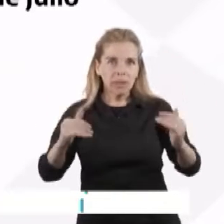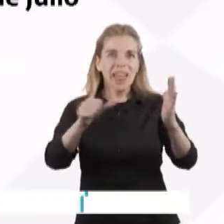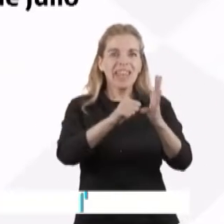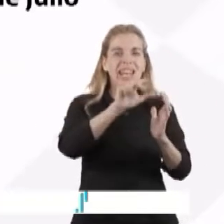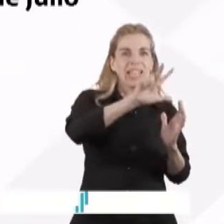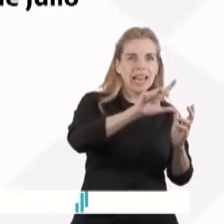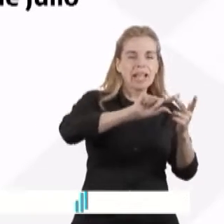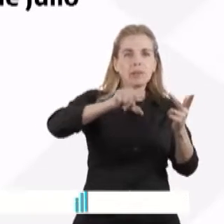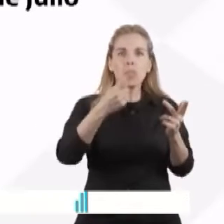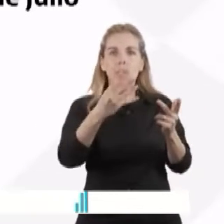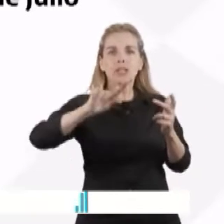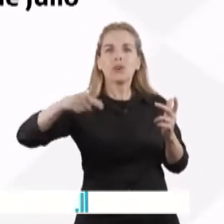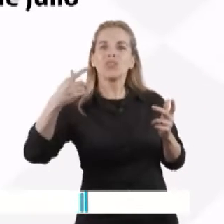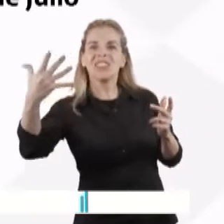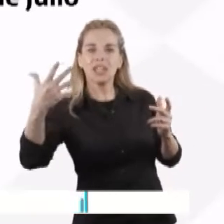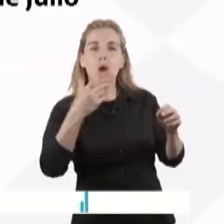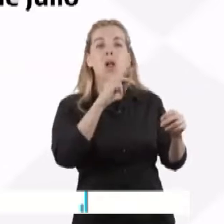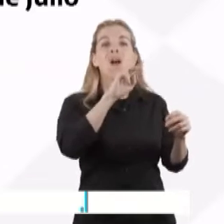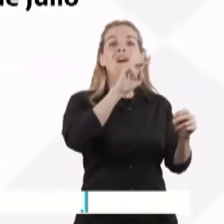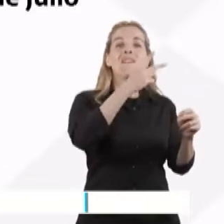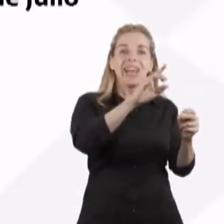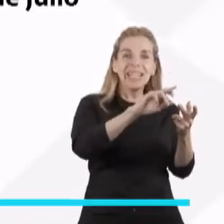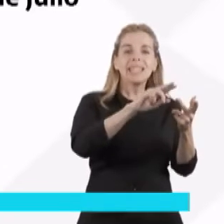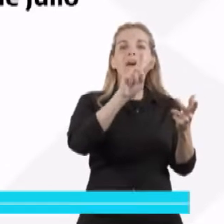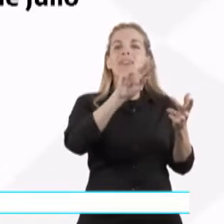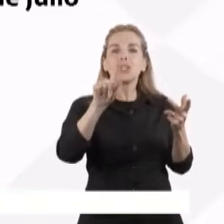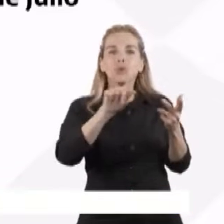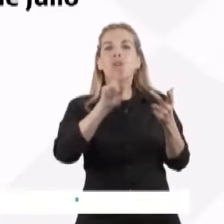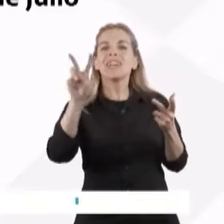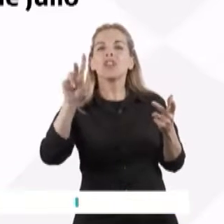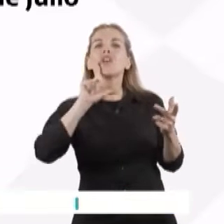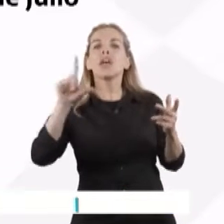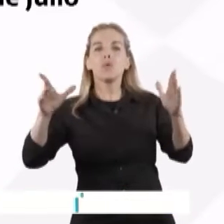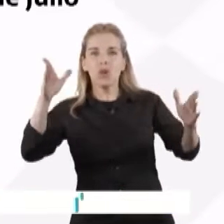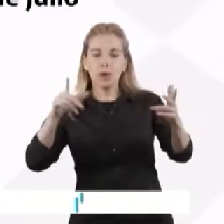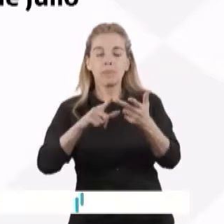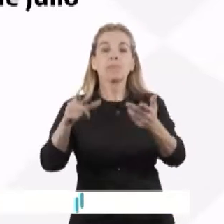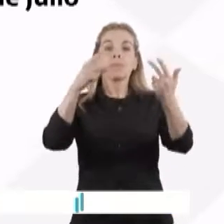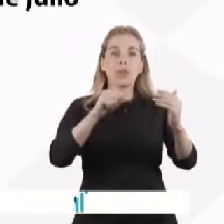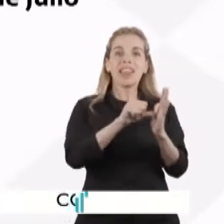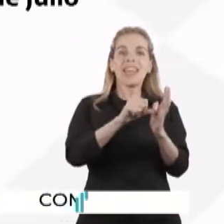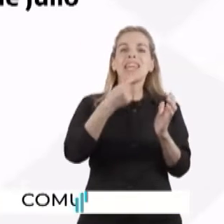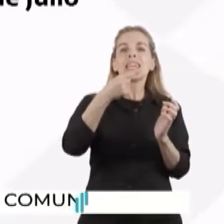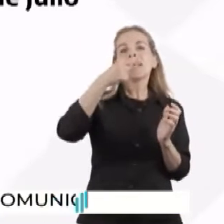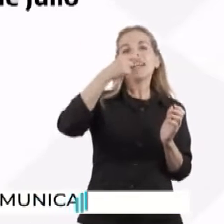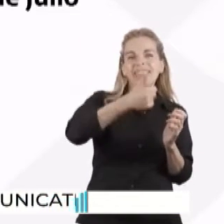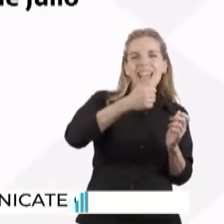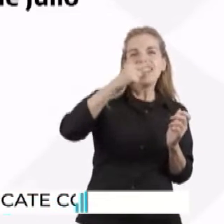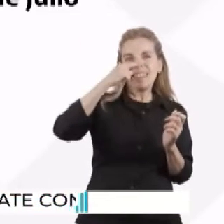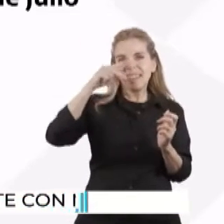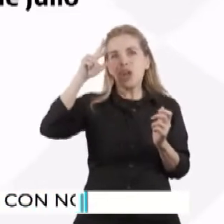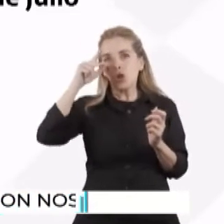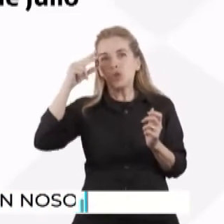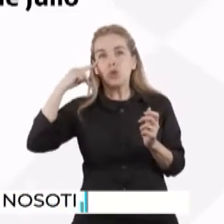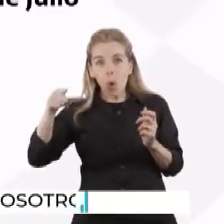4 y 5, el 20, el 21 y el 22, y los DNI terminados en 6, 7, 8 y 9 a partir del 23